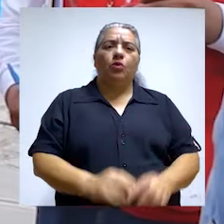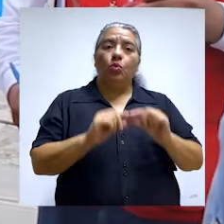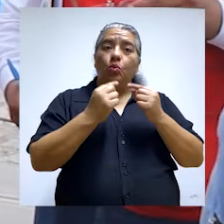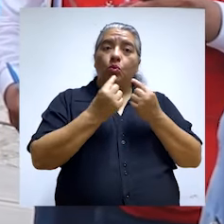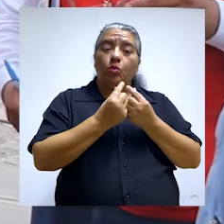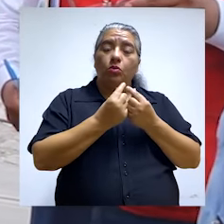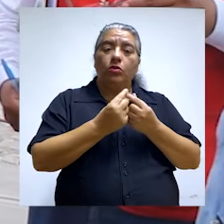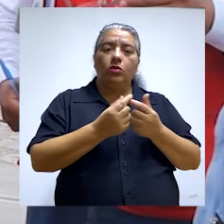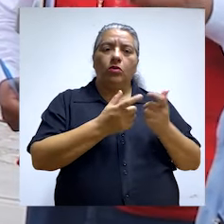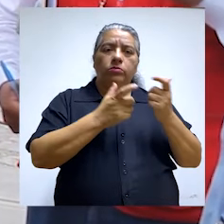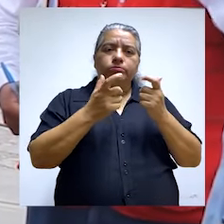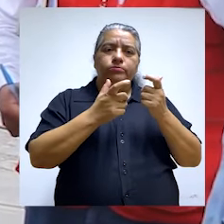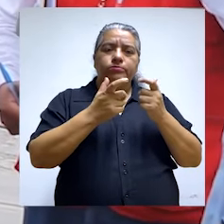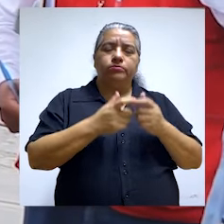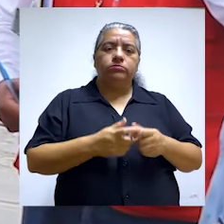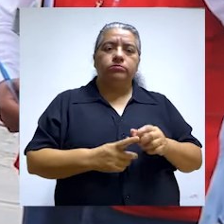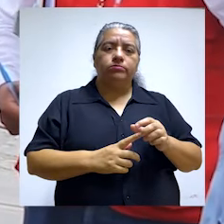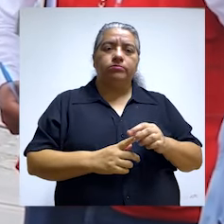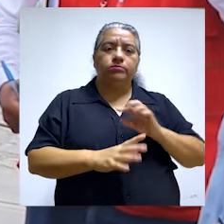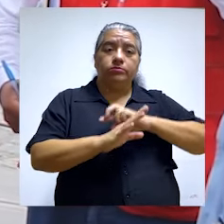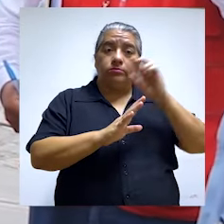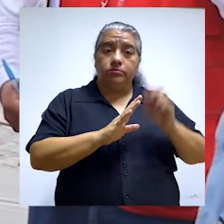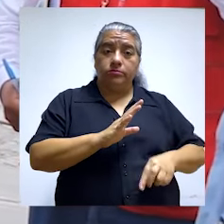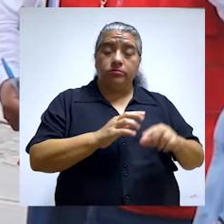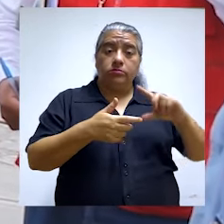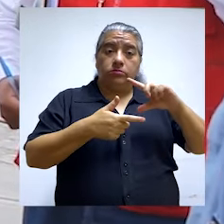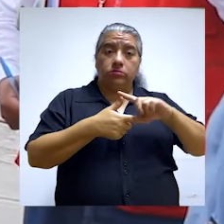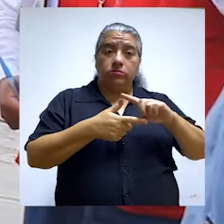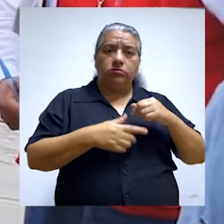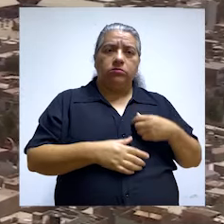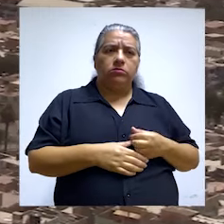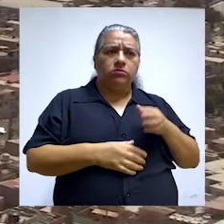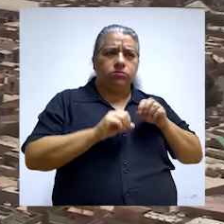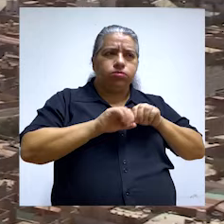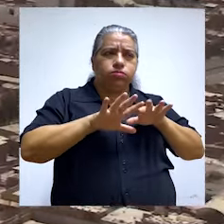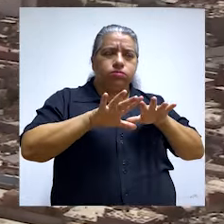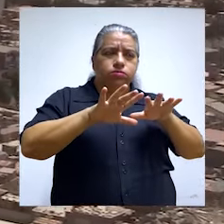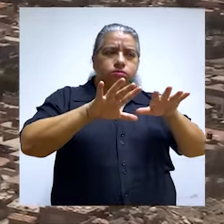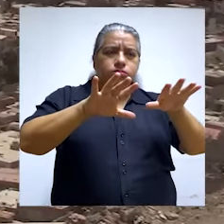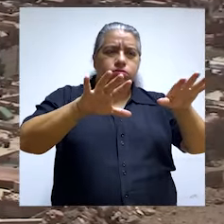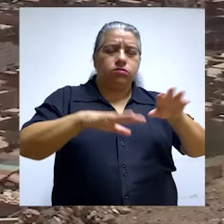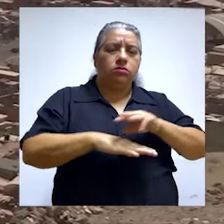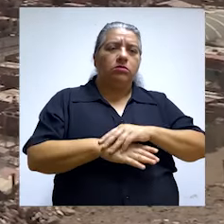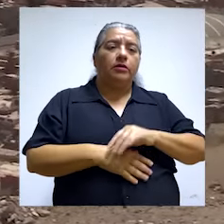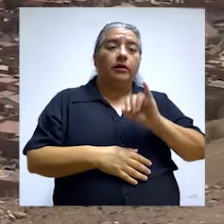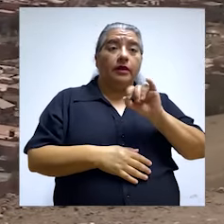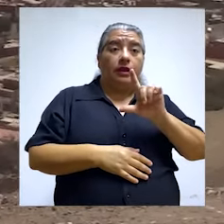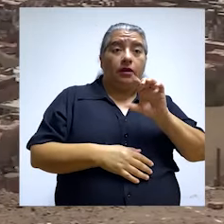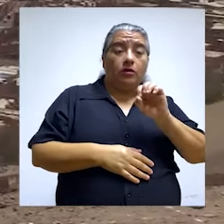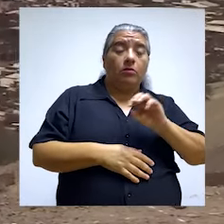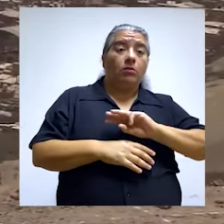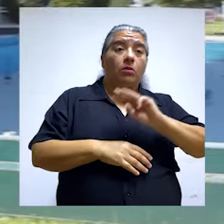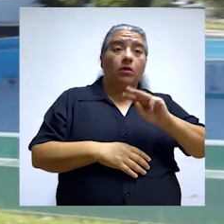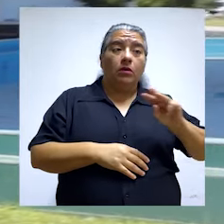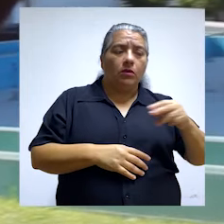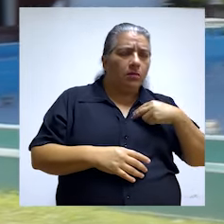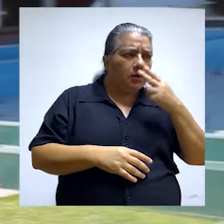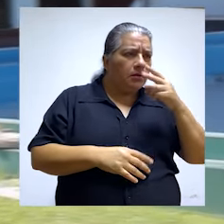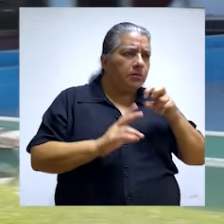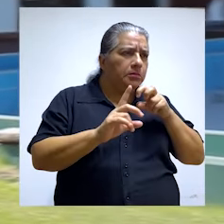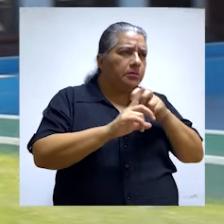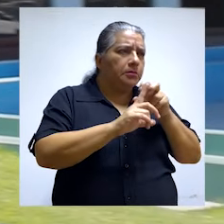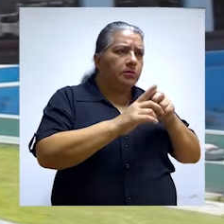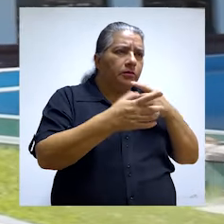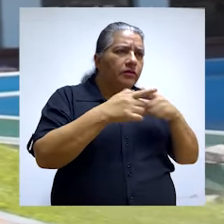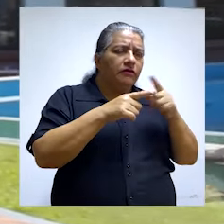Un grupo de auditores y especialistas de la Contraloría General han sido desplegados en la provincia de Hilo, en la región Moquegua, para